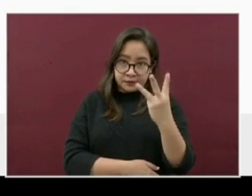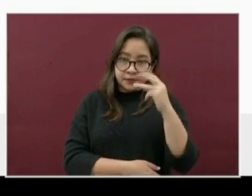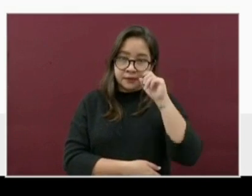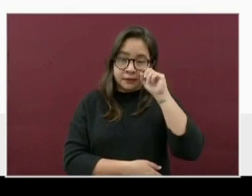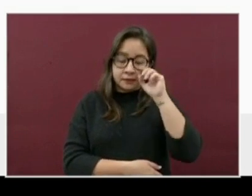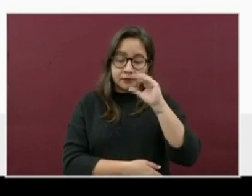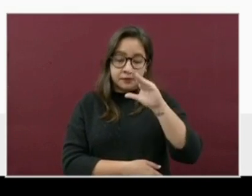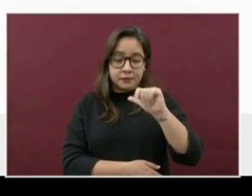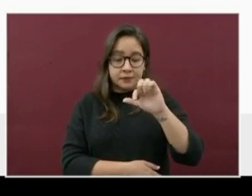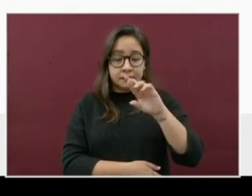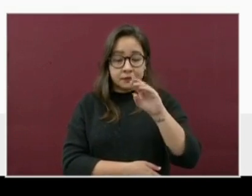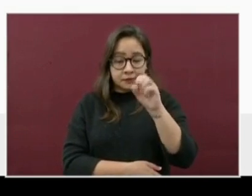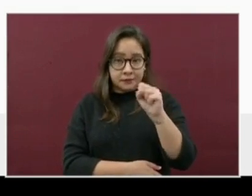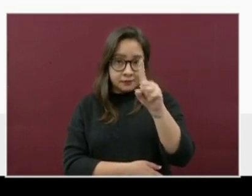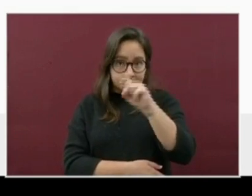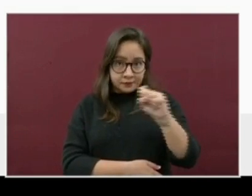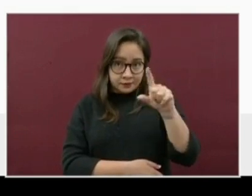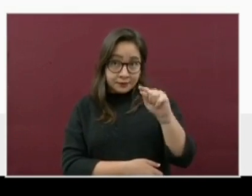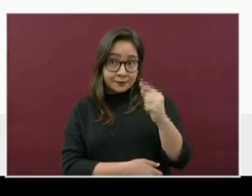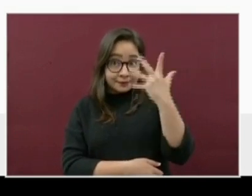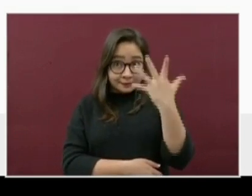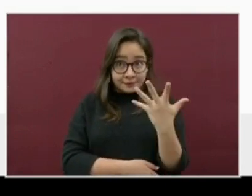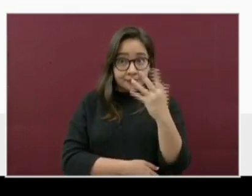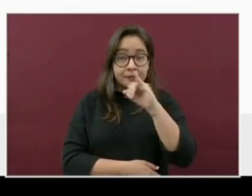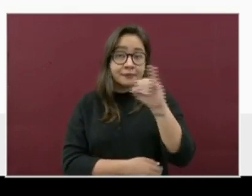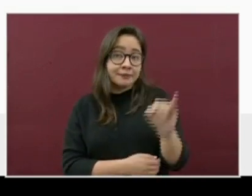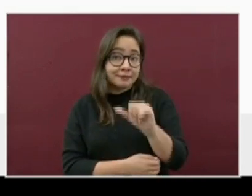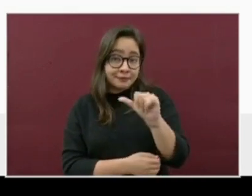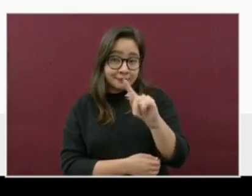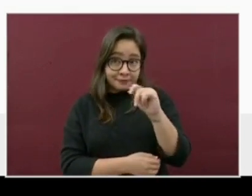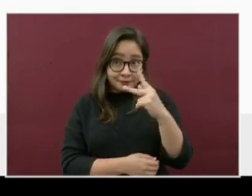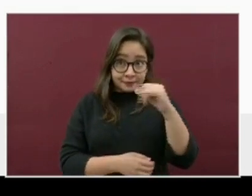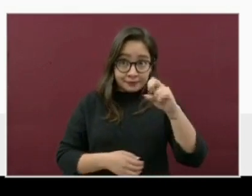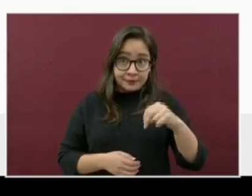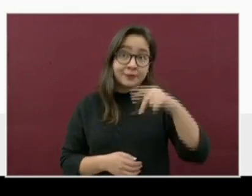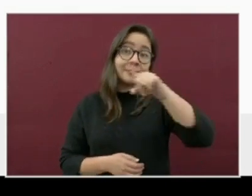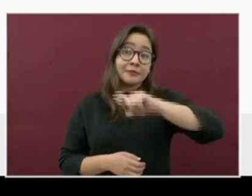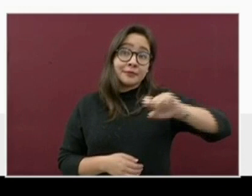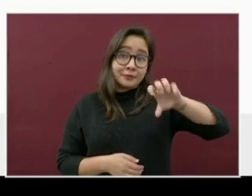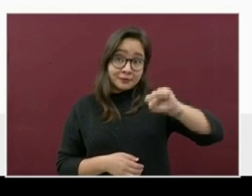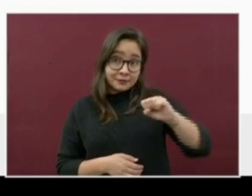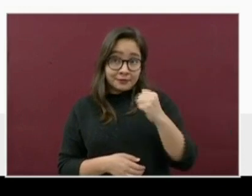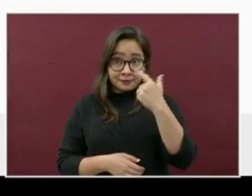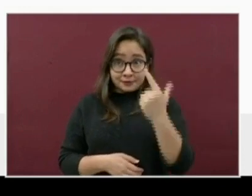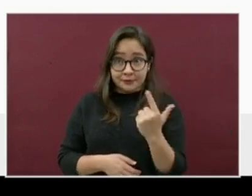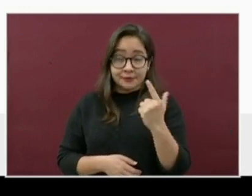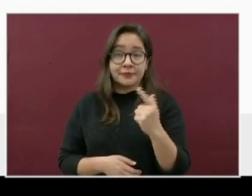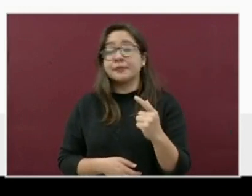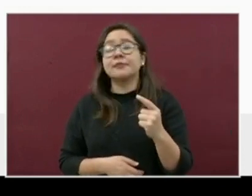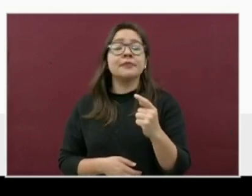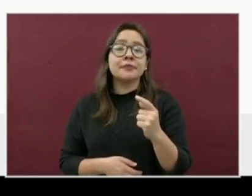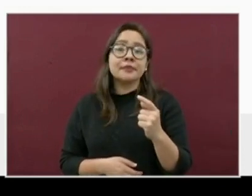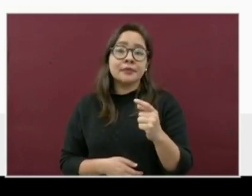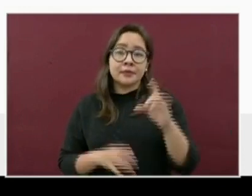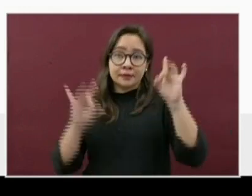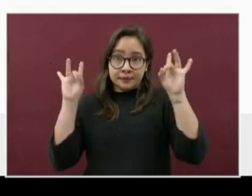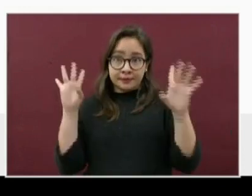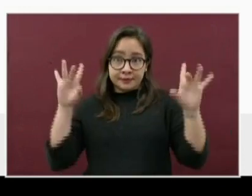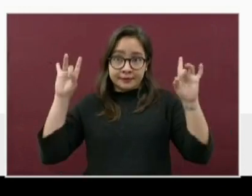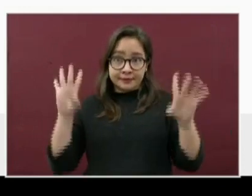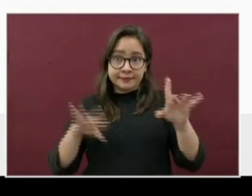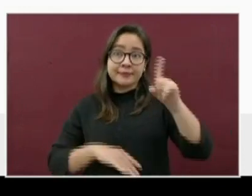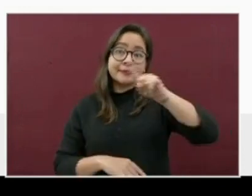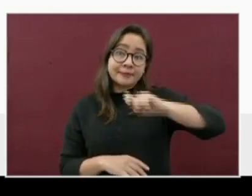Carlos Zacarrillo, 175. Haltipan, 167. Ángel R.